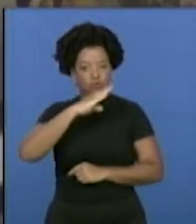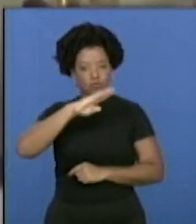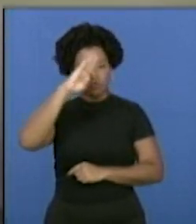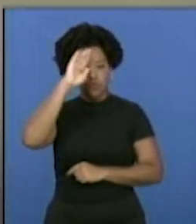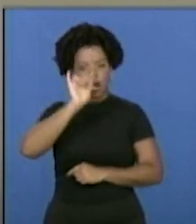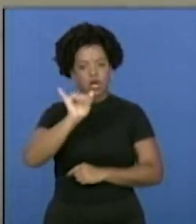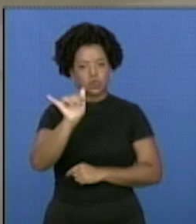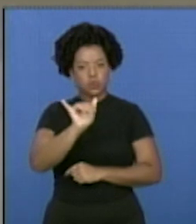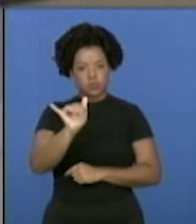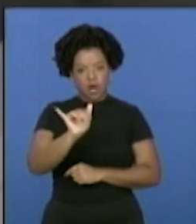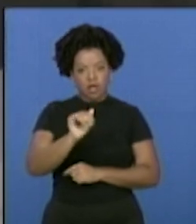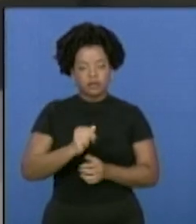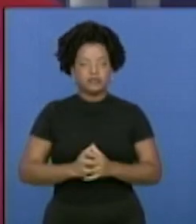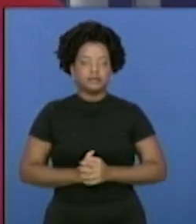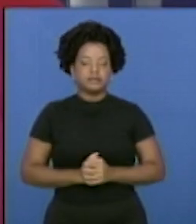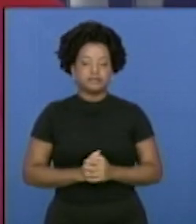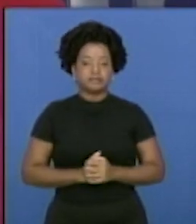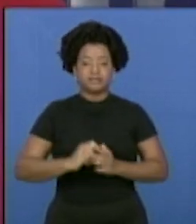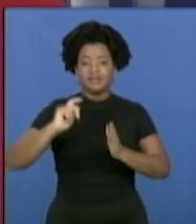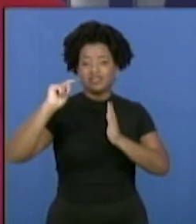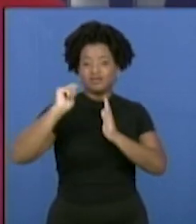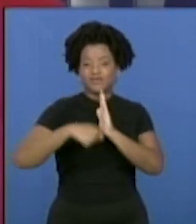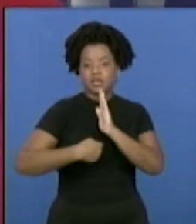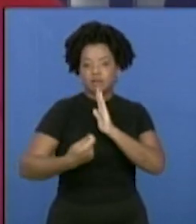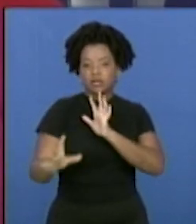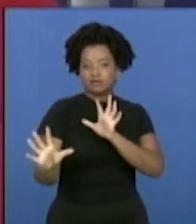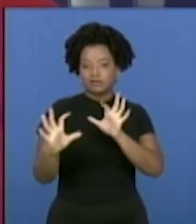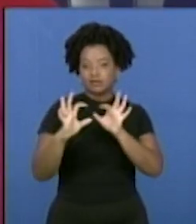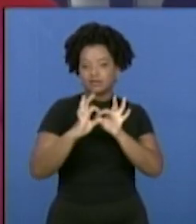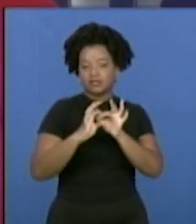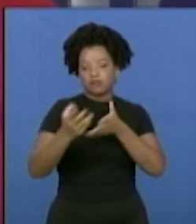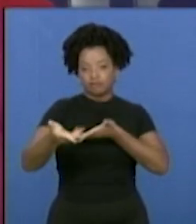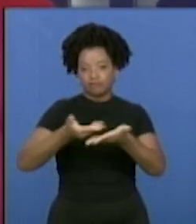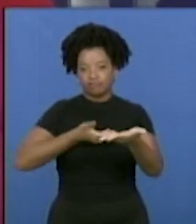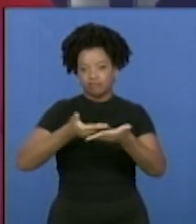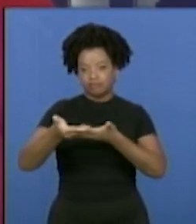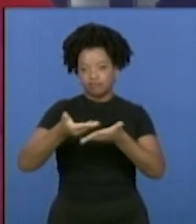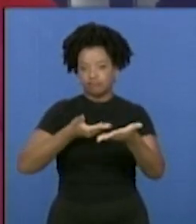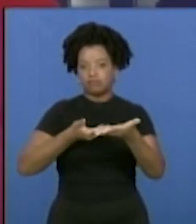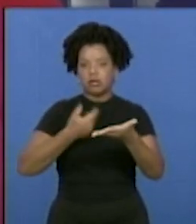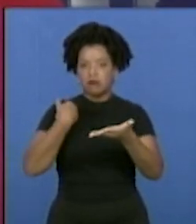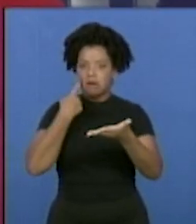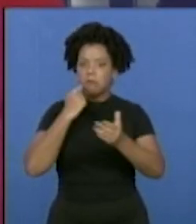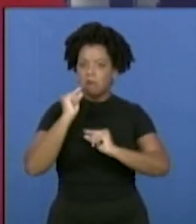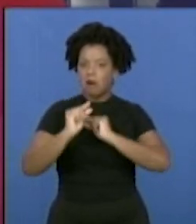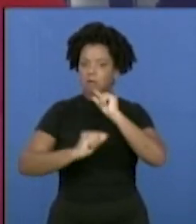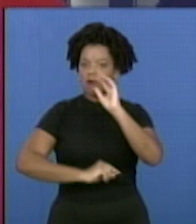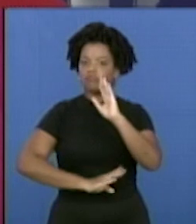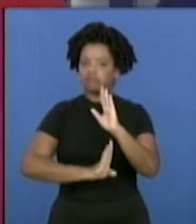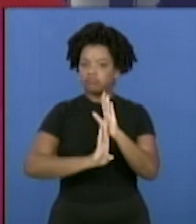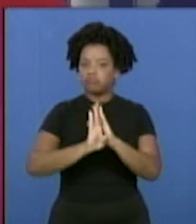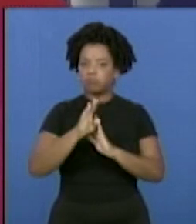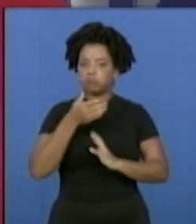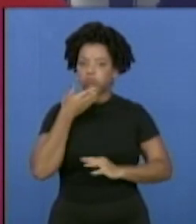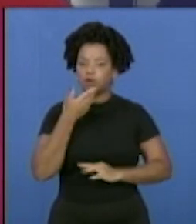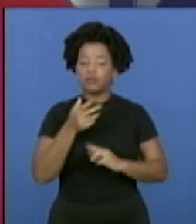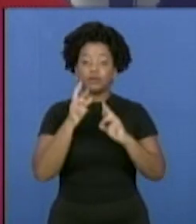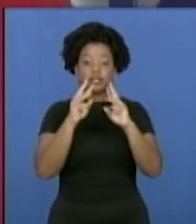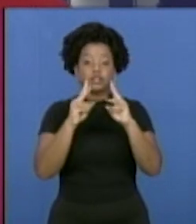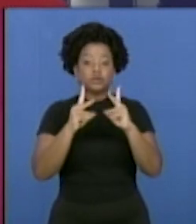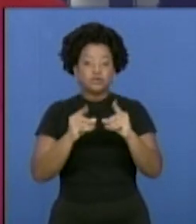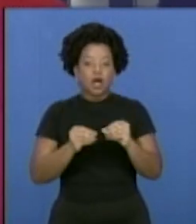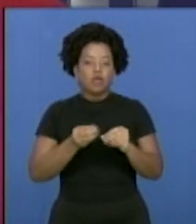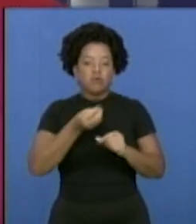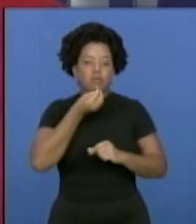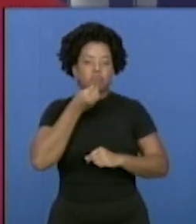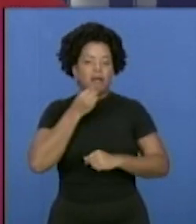internacionales, a firmar contratos de exportación que tenemos en un estado muy avanzado. Por tanto, creo que el resultado, sin